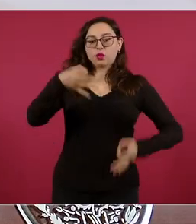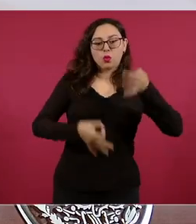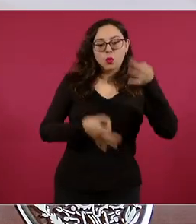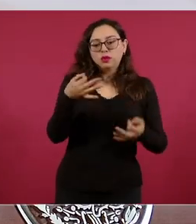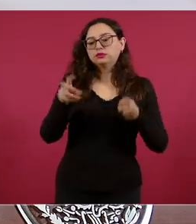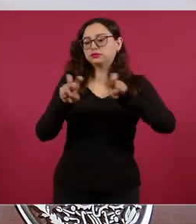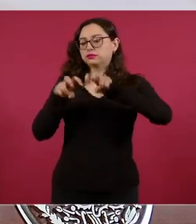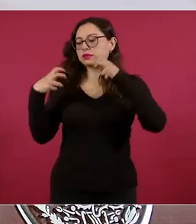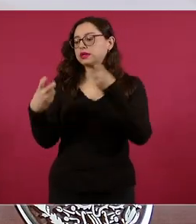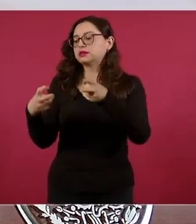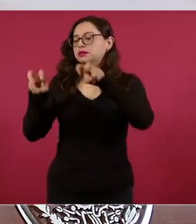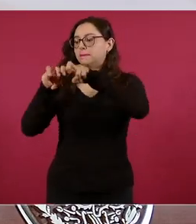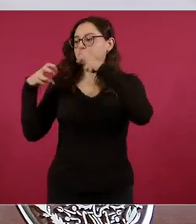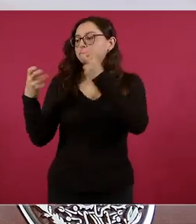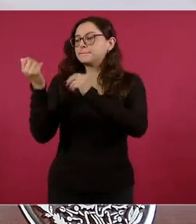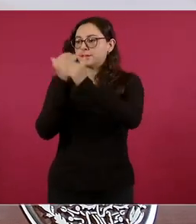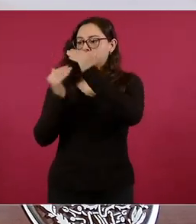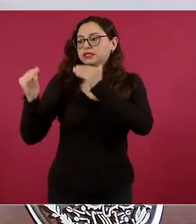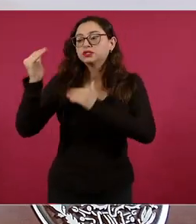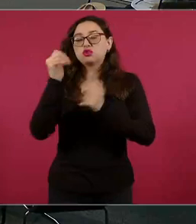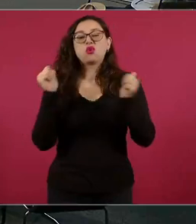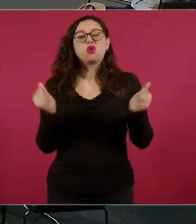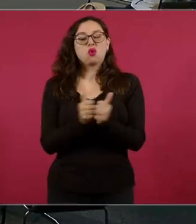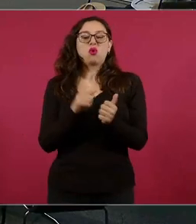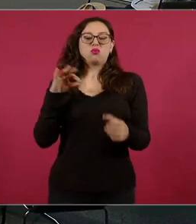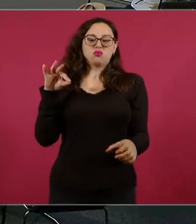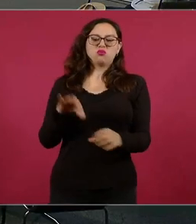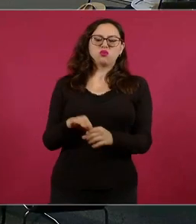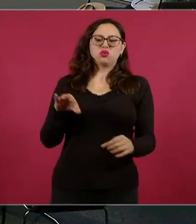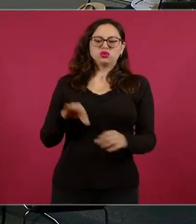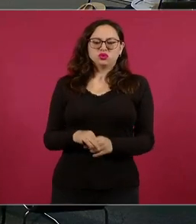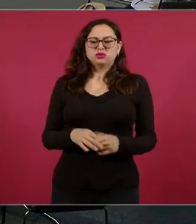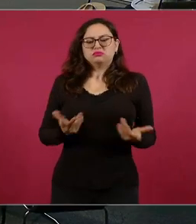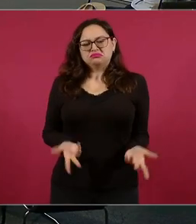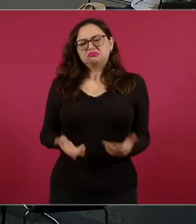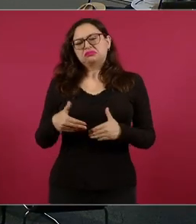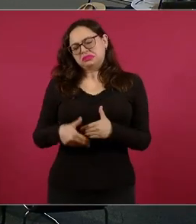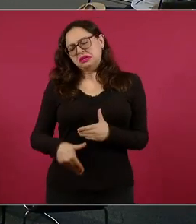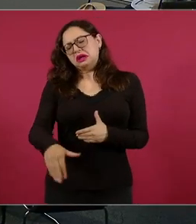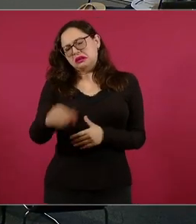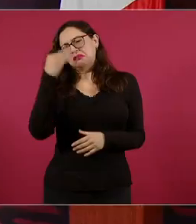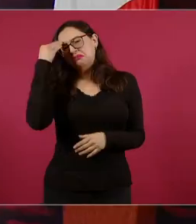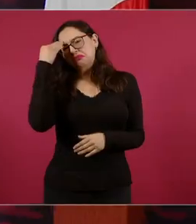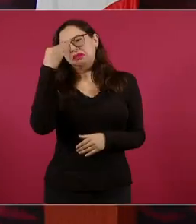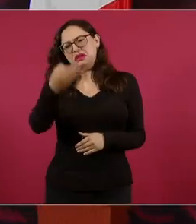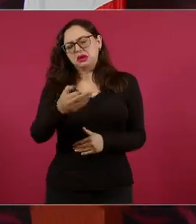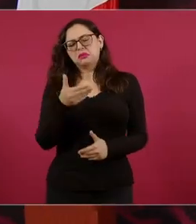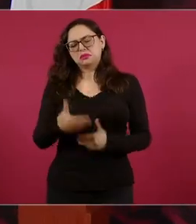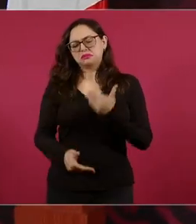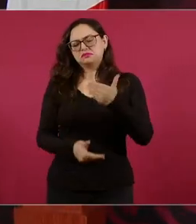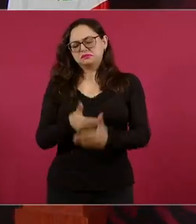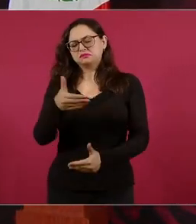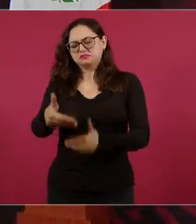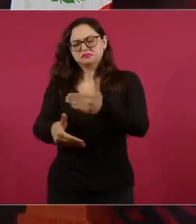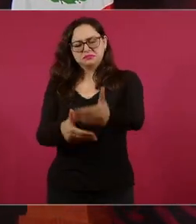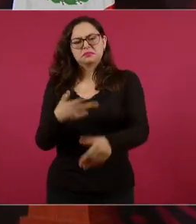y tampoco tiene por qué llevar mucho tiempo. Se puede resolver